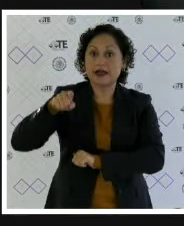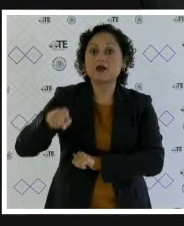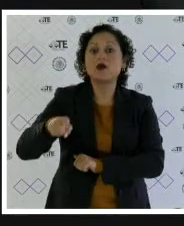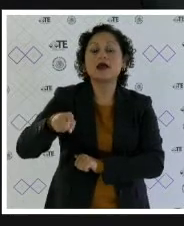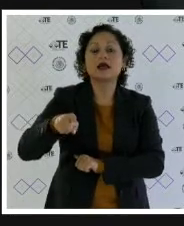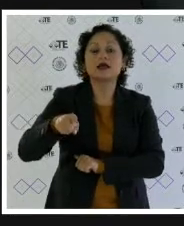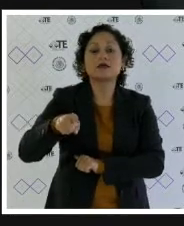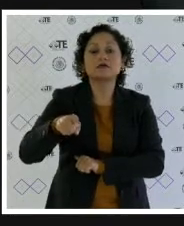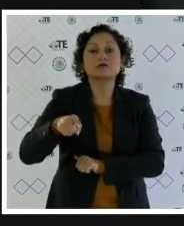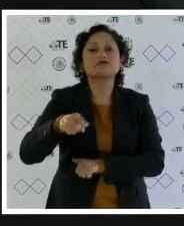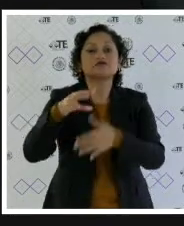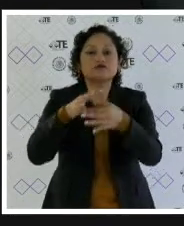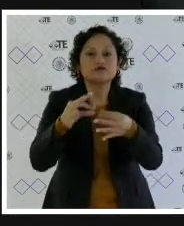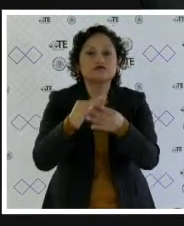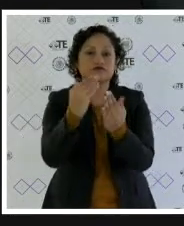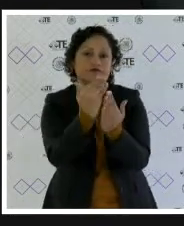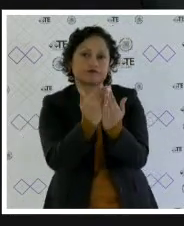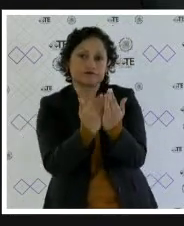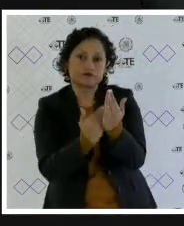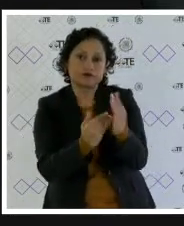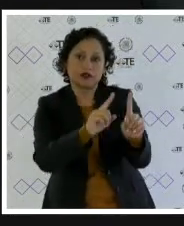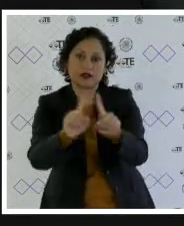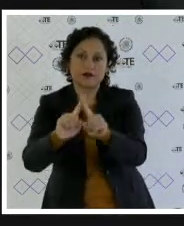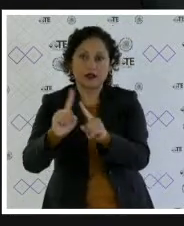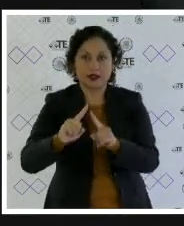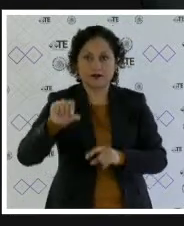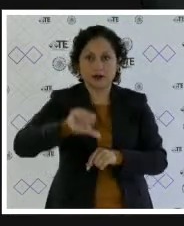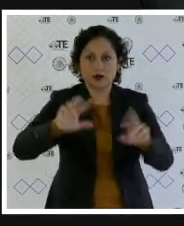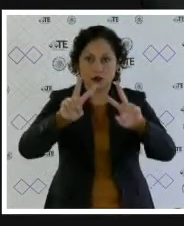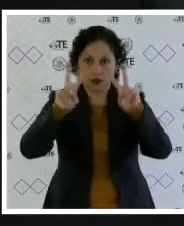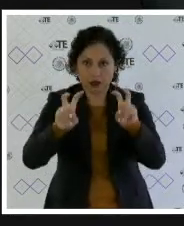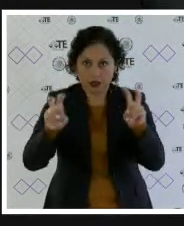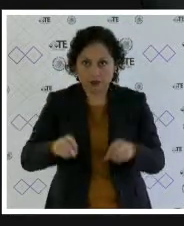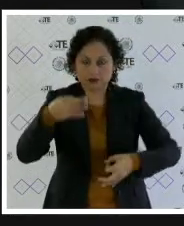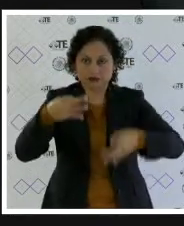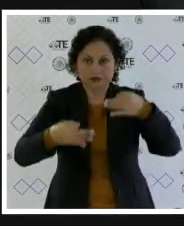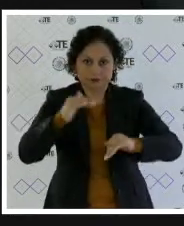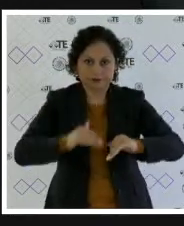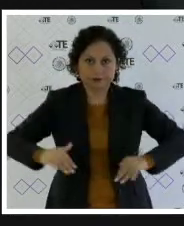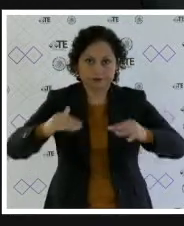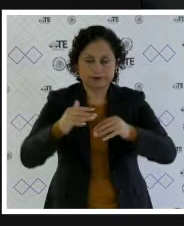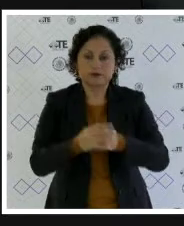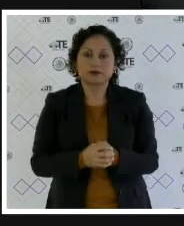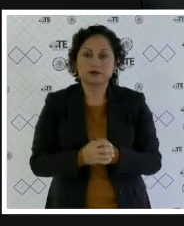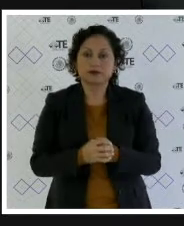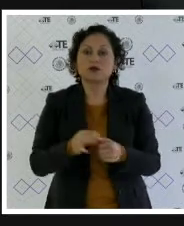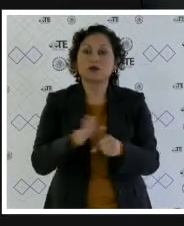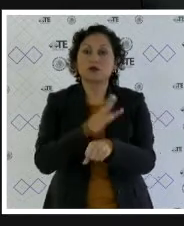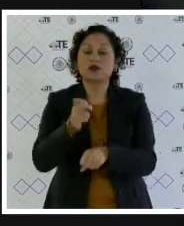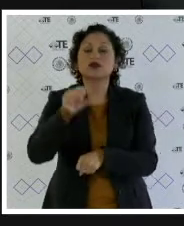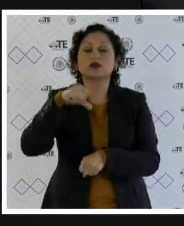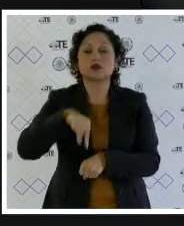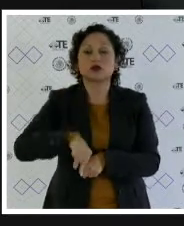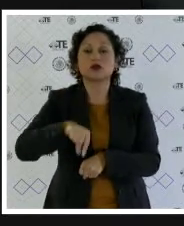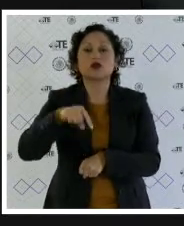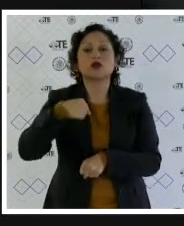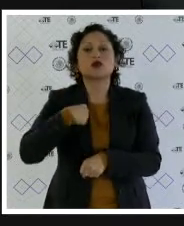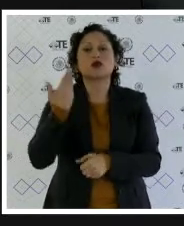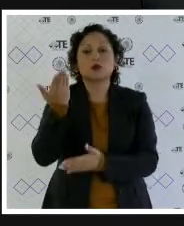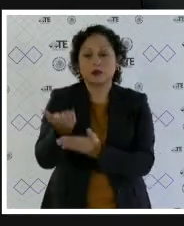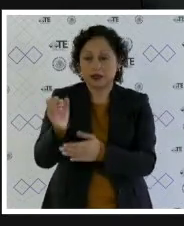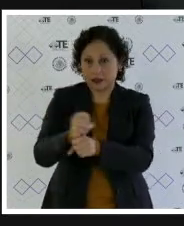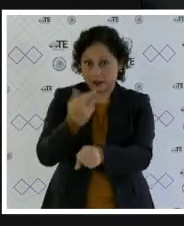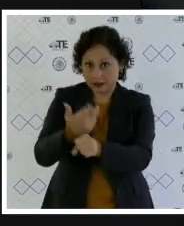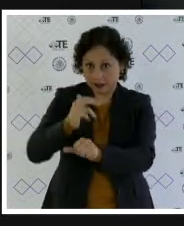la totalidad de proyectos que presentan las ponencias a consideración de este órgano colegiado. Dicho lo anterior, en primer término le voy a solicitar, secretario,